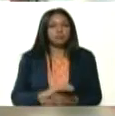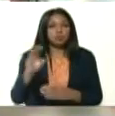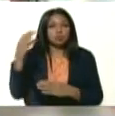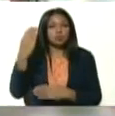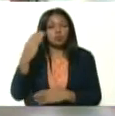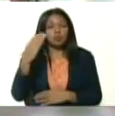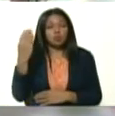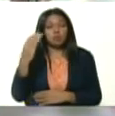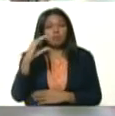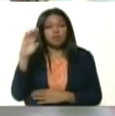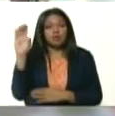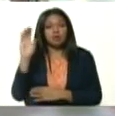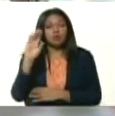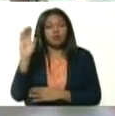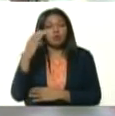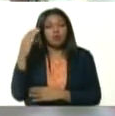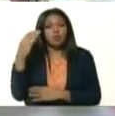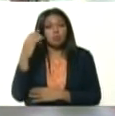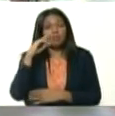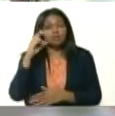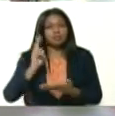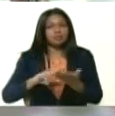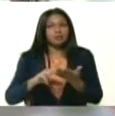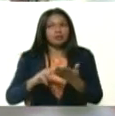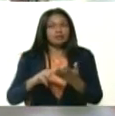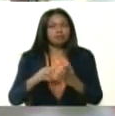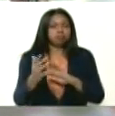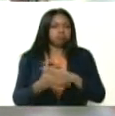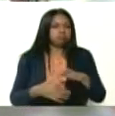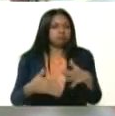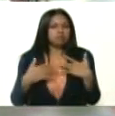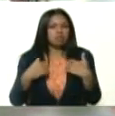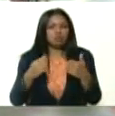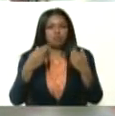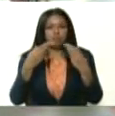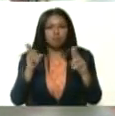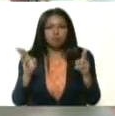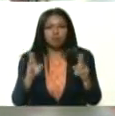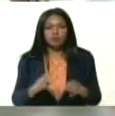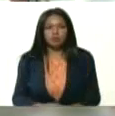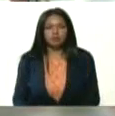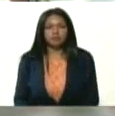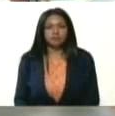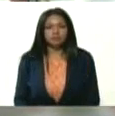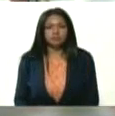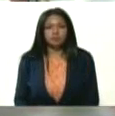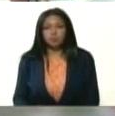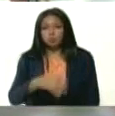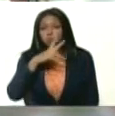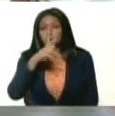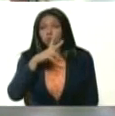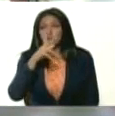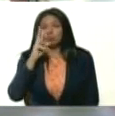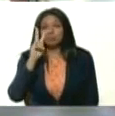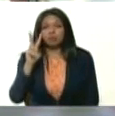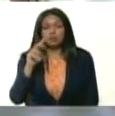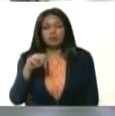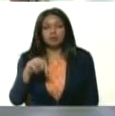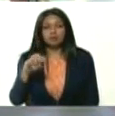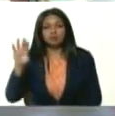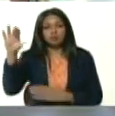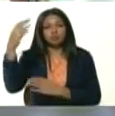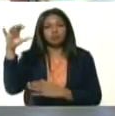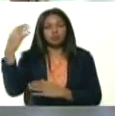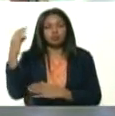hay una verdadera crisis de salud pública. Muy grave, muy grave, muy Voy a buscar los datos aquí de Colombia.